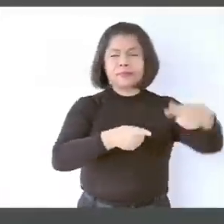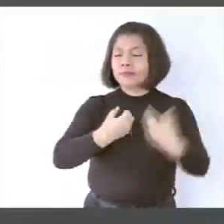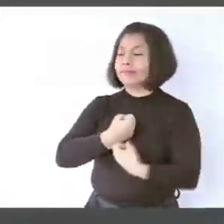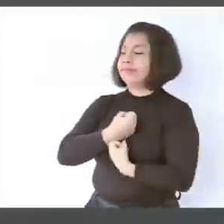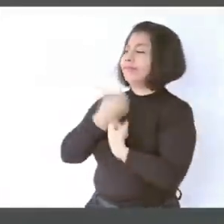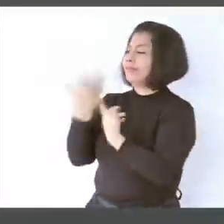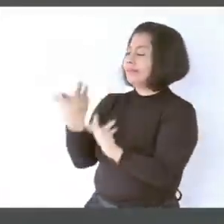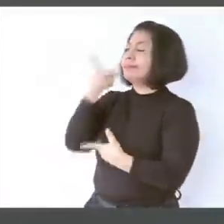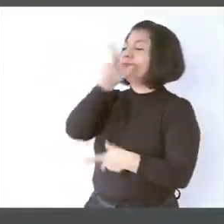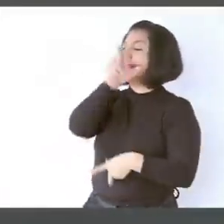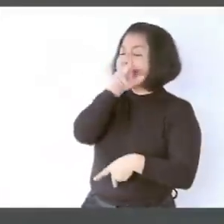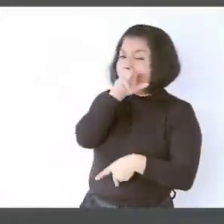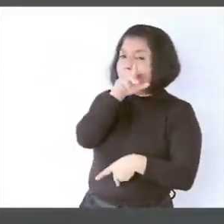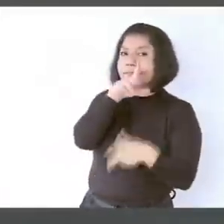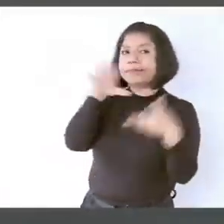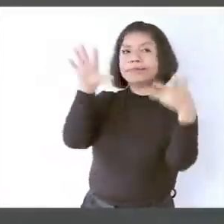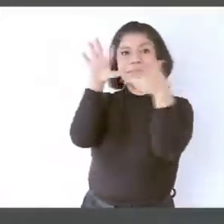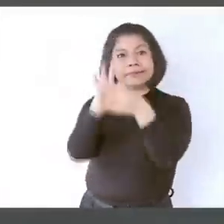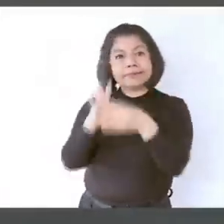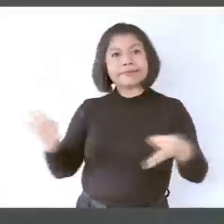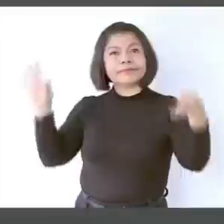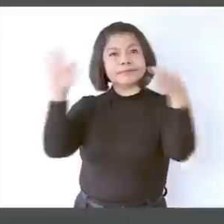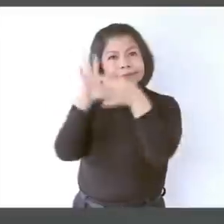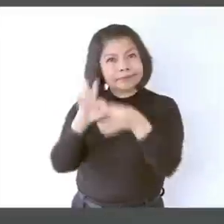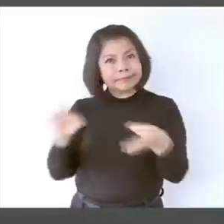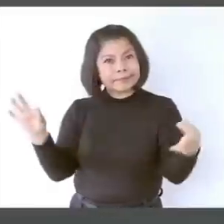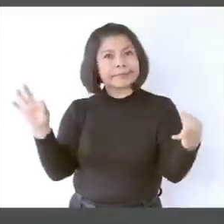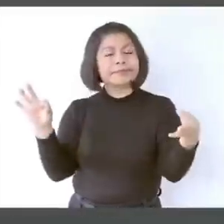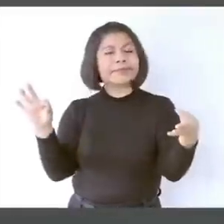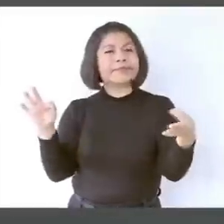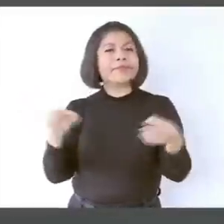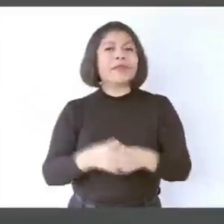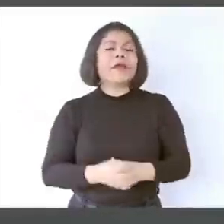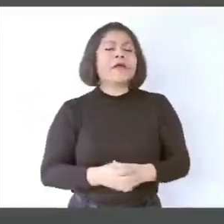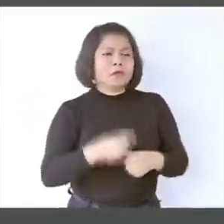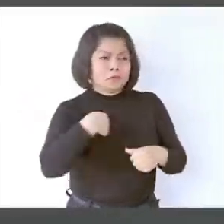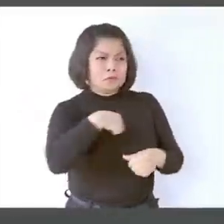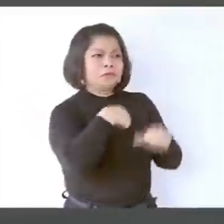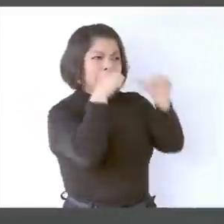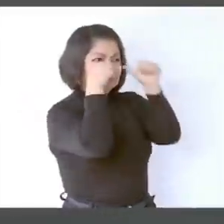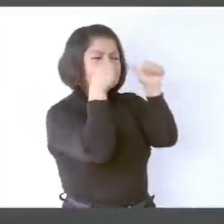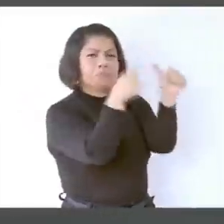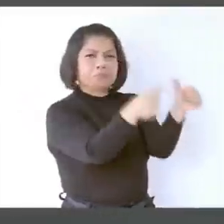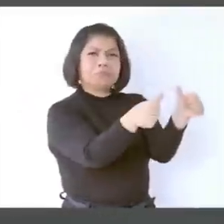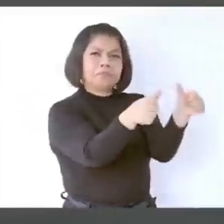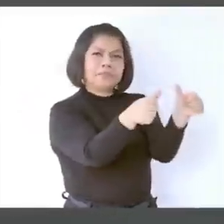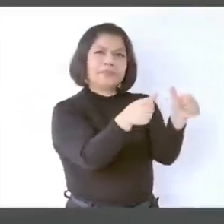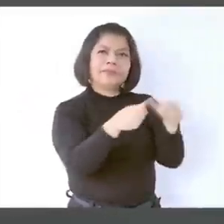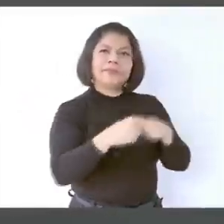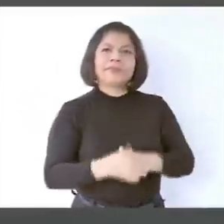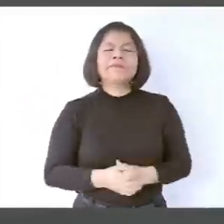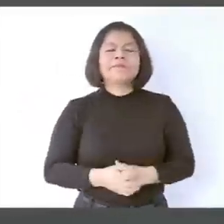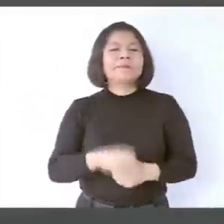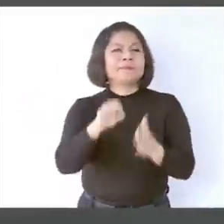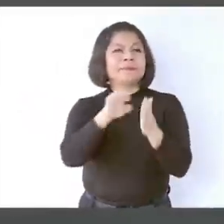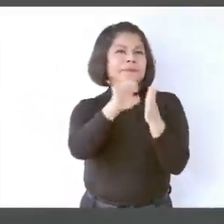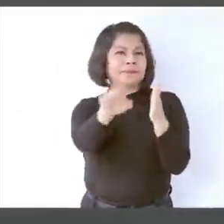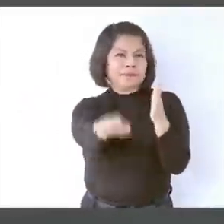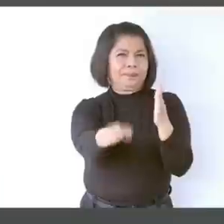porque imagínense construir este tramo en